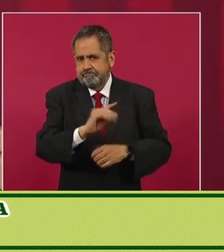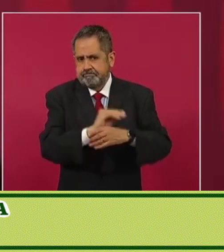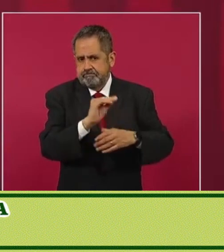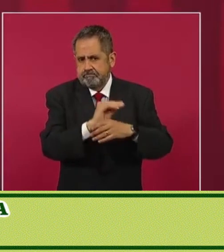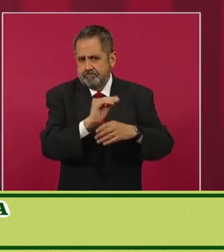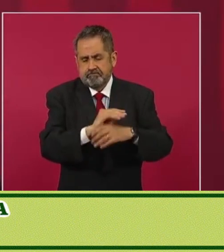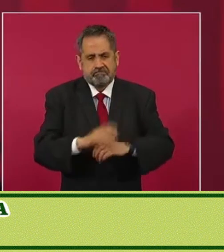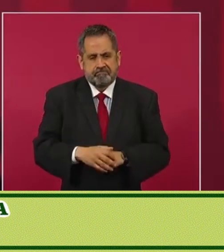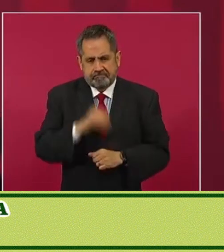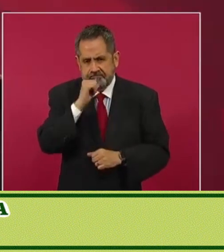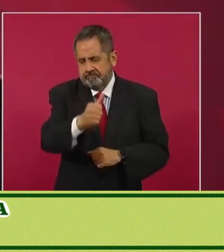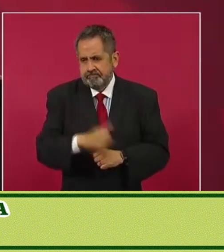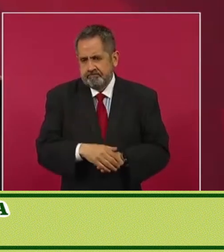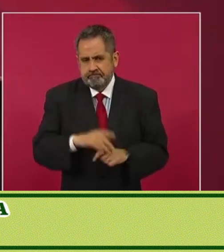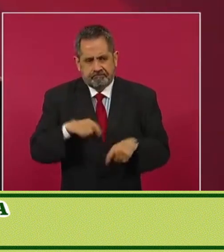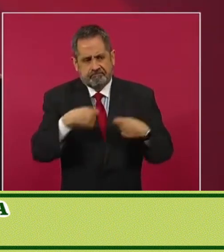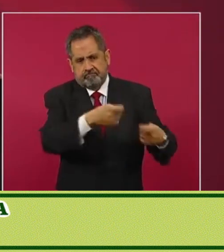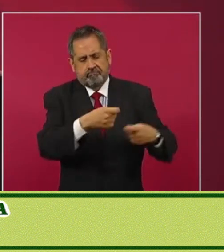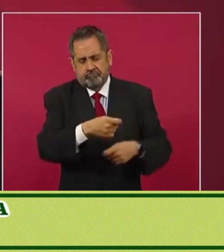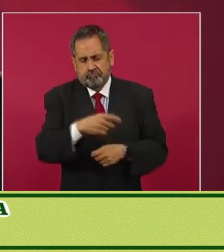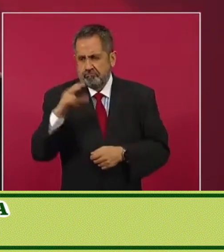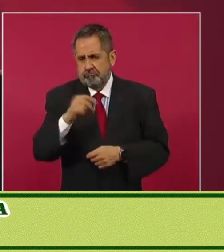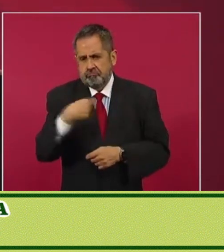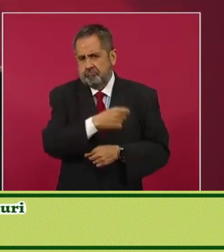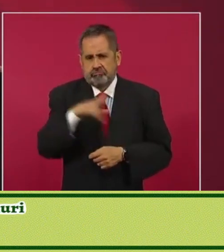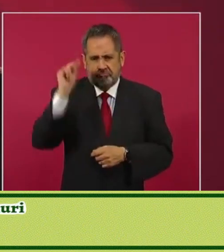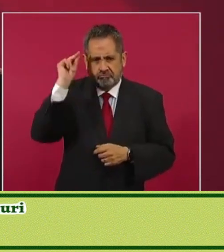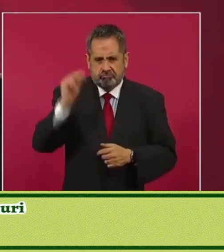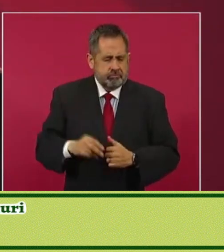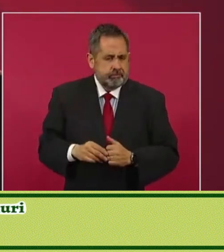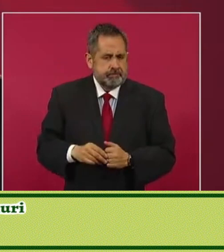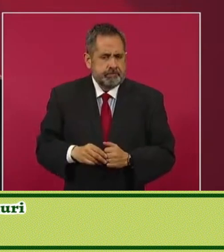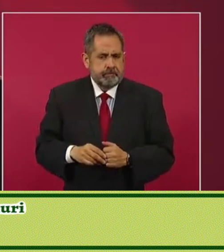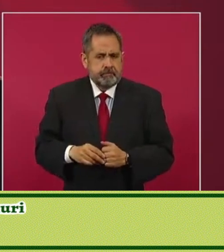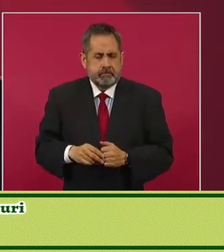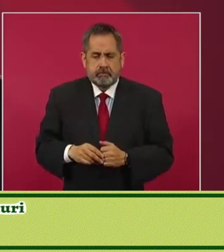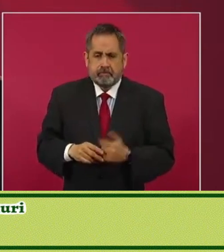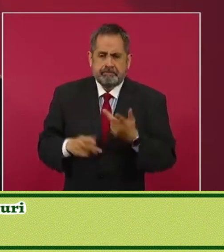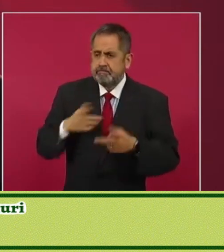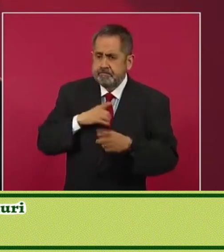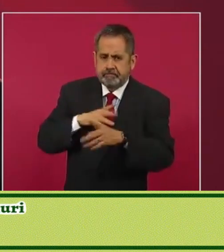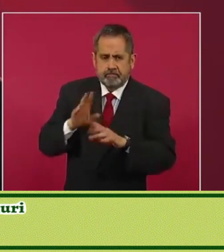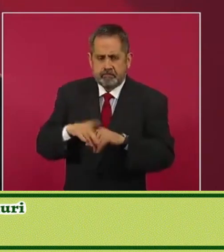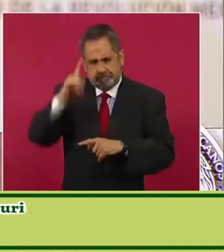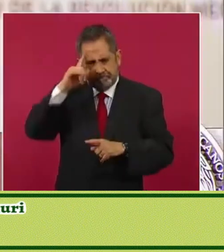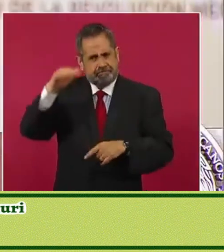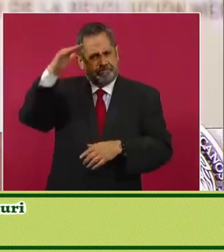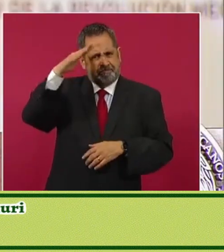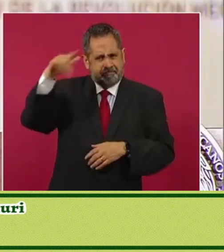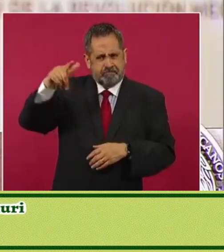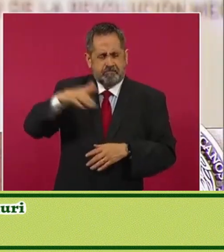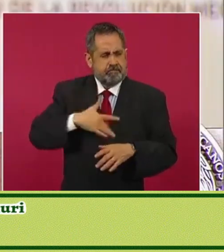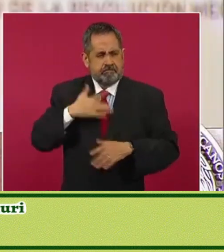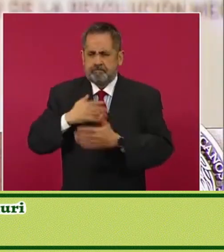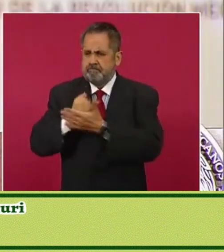Toma tu champotón. Que no se dejen intimidar. Ya están grandes, pues ya somos